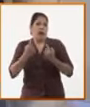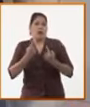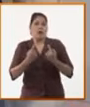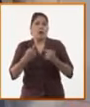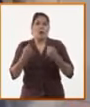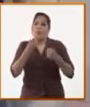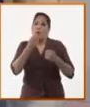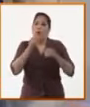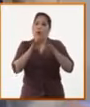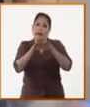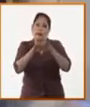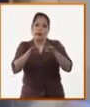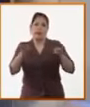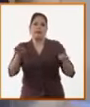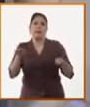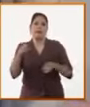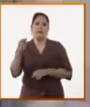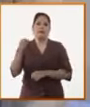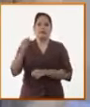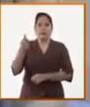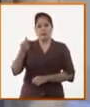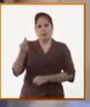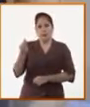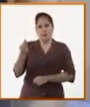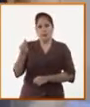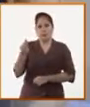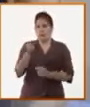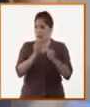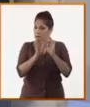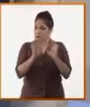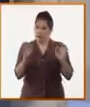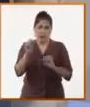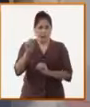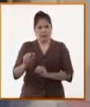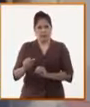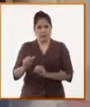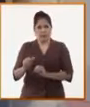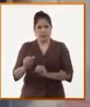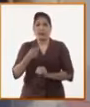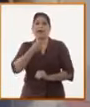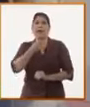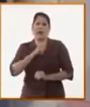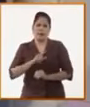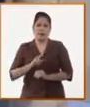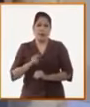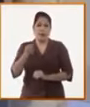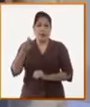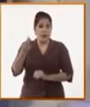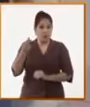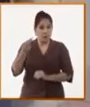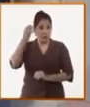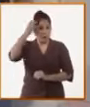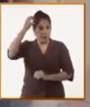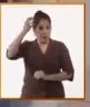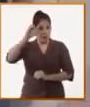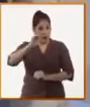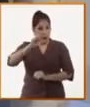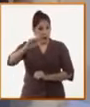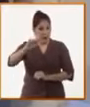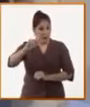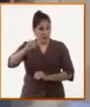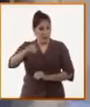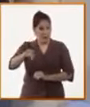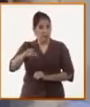estabilizar, porque van dirigidas a las fuerzas de trabajo especializadas de esos sectores. Estamos hablando que el presupuesto del Estado va a